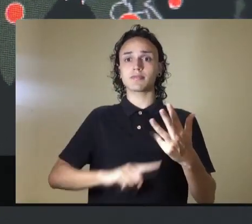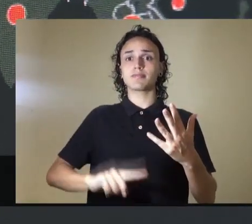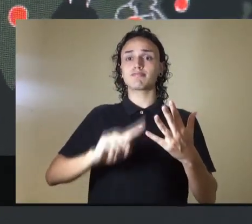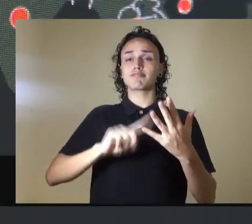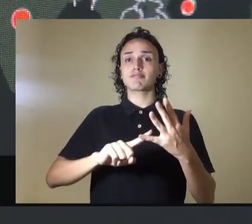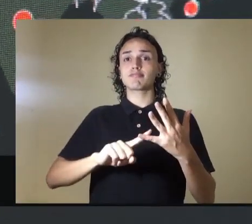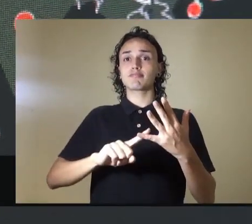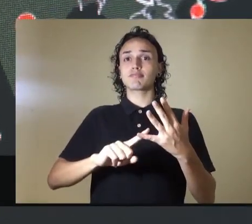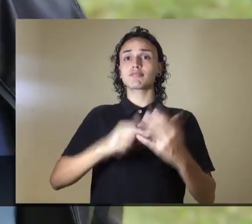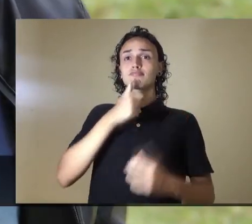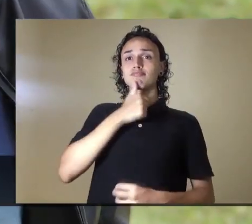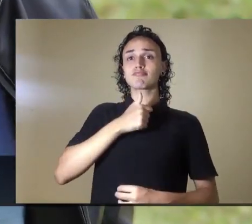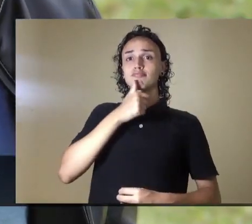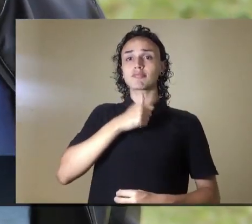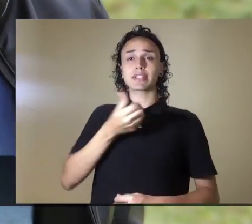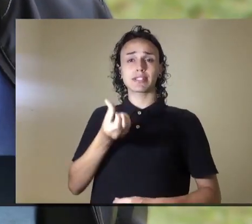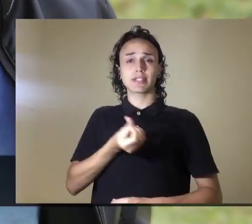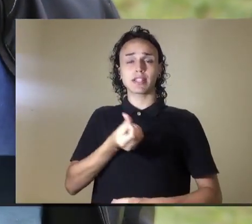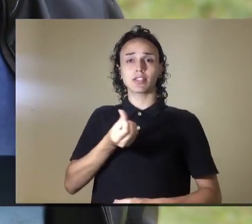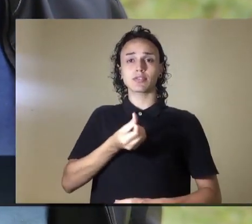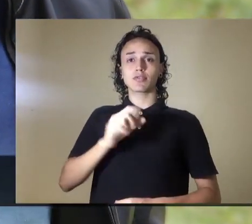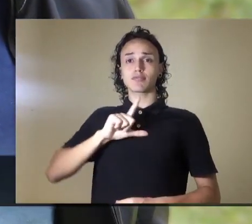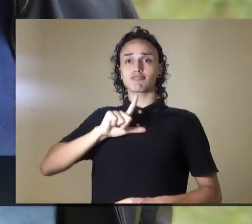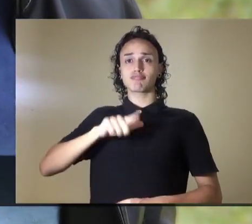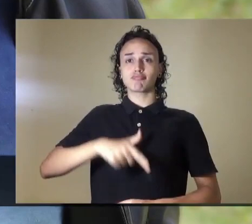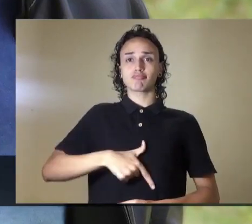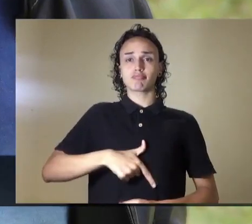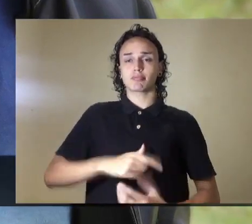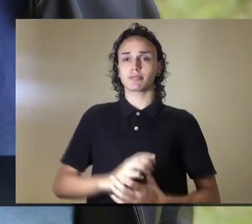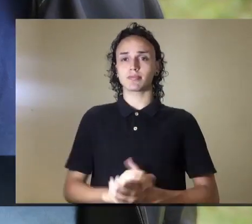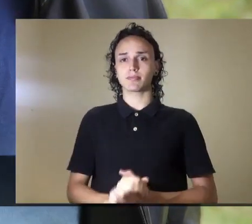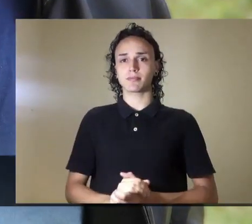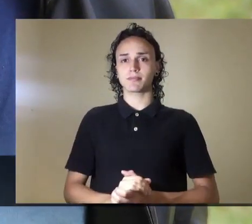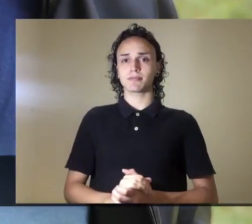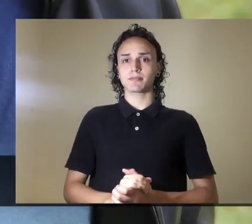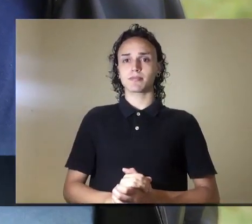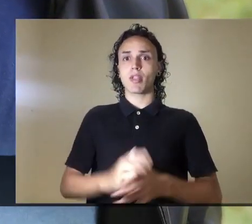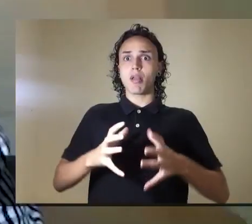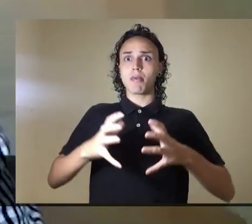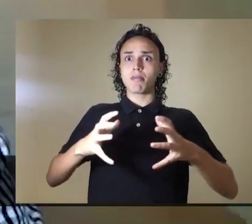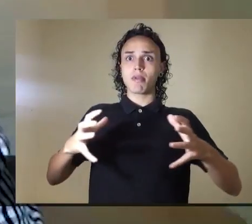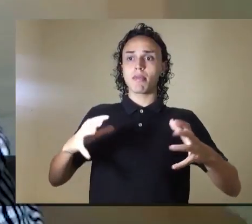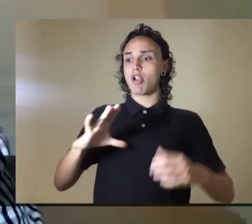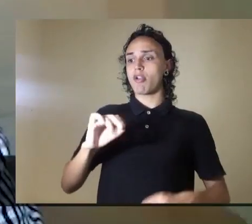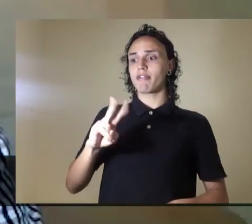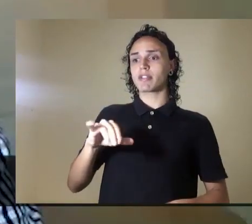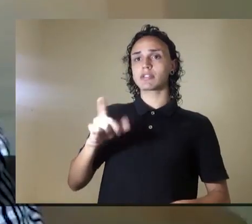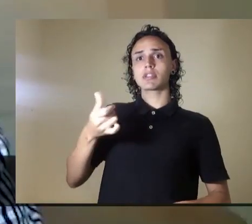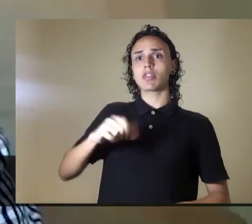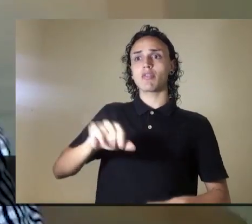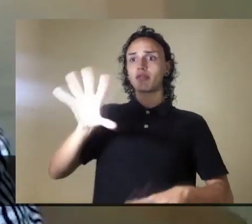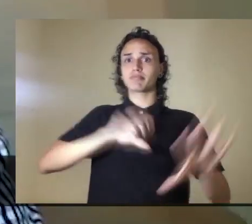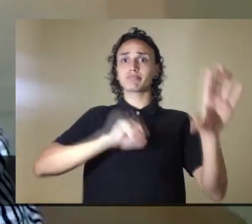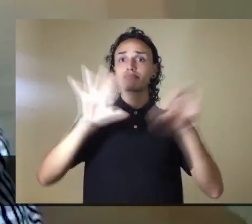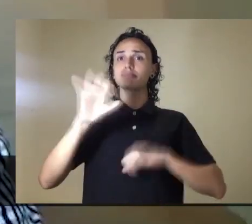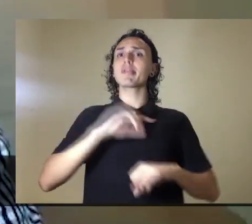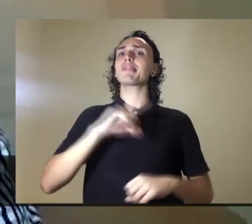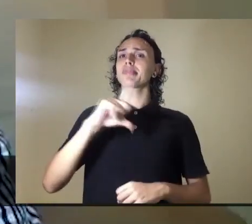-19, nuevas medidas de restricción social están siendo implementadas en Europa. Confinamientos